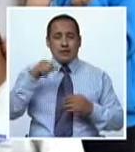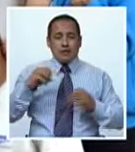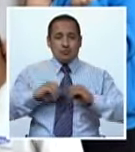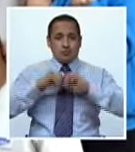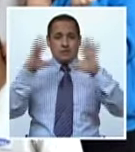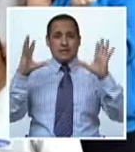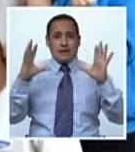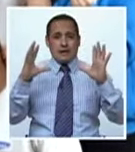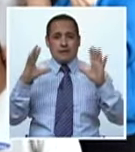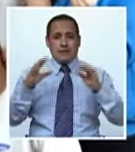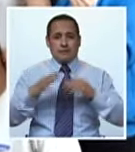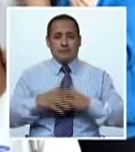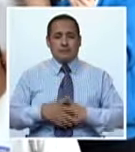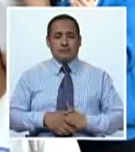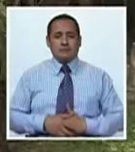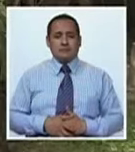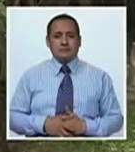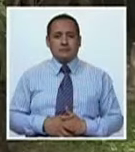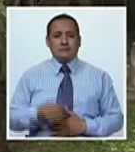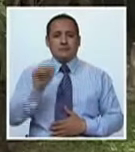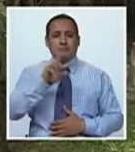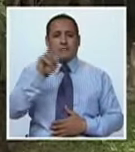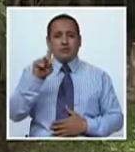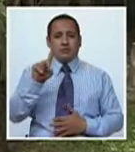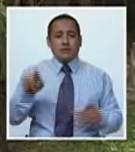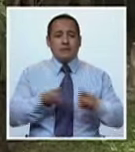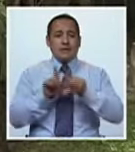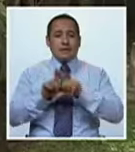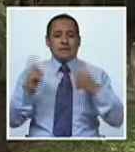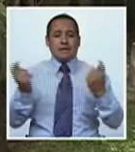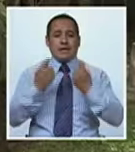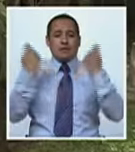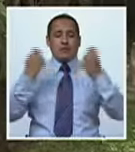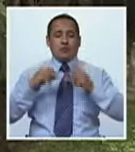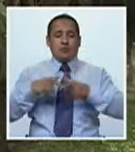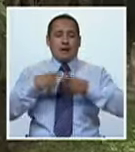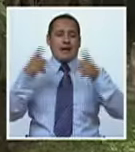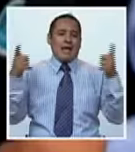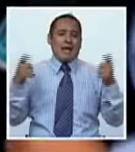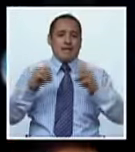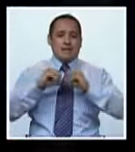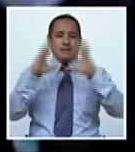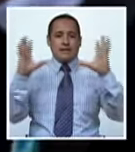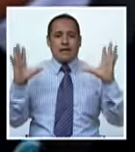ese día 21 y celebrar nuestro gran día.